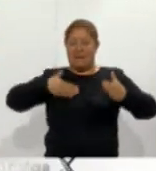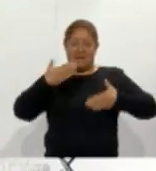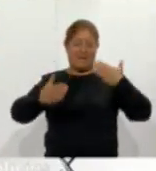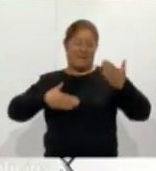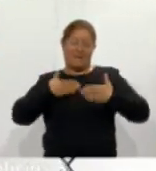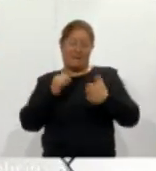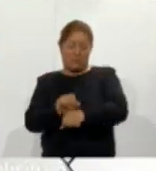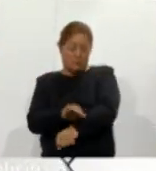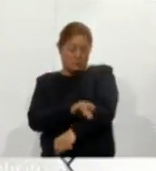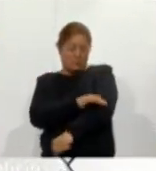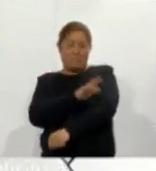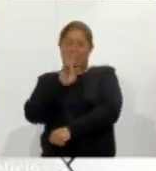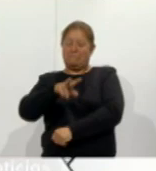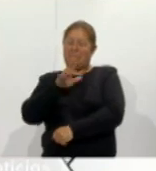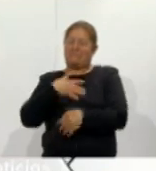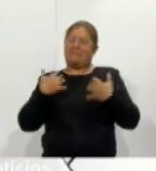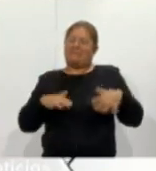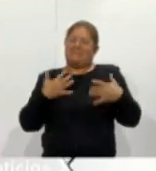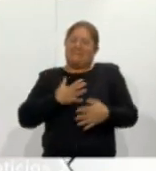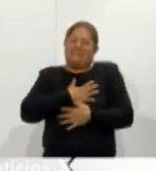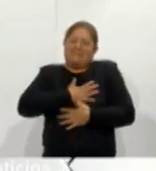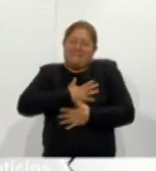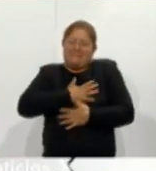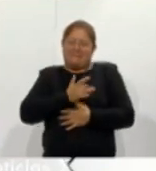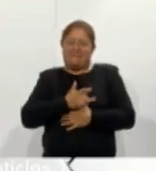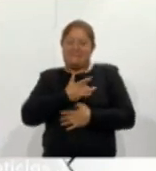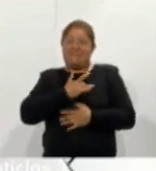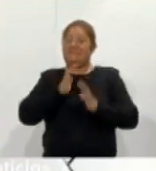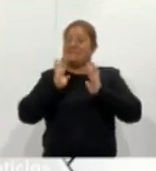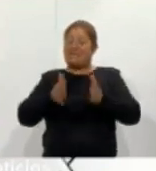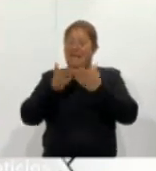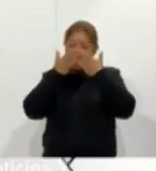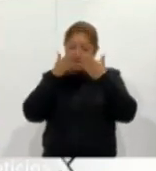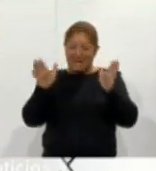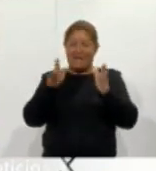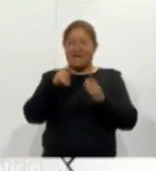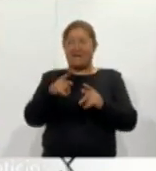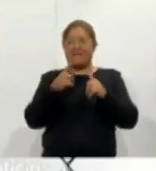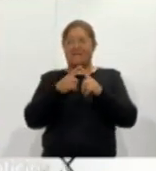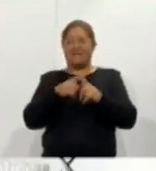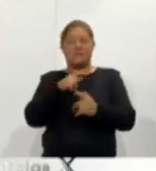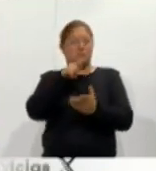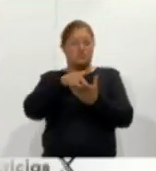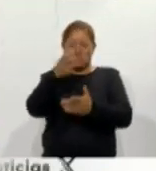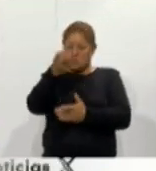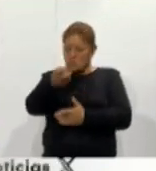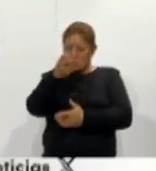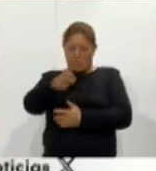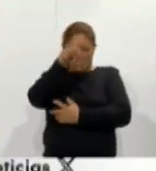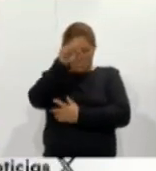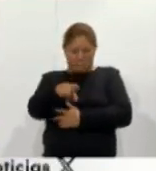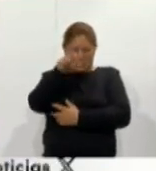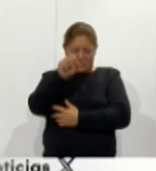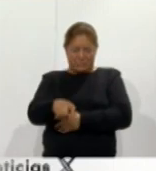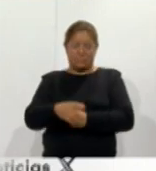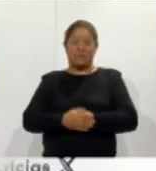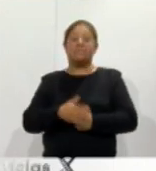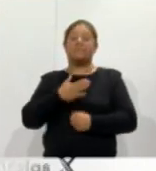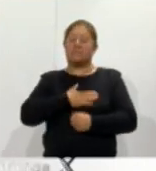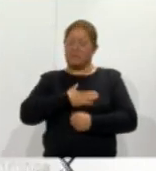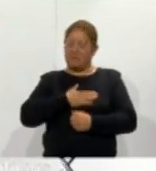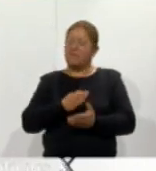estremece el que ya haya estado este San José en el lugar donde debe de estar si nosotros como